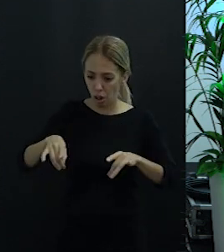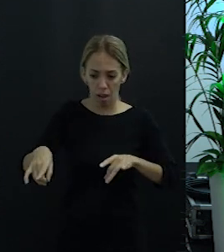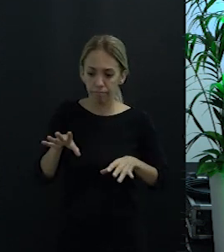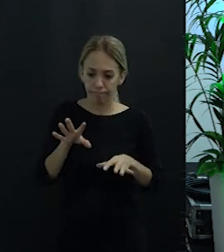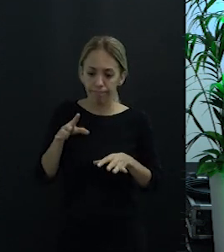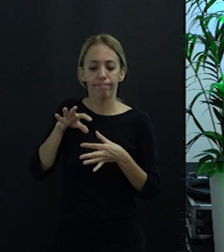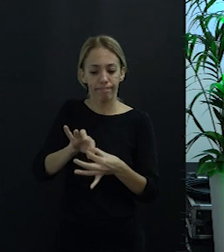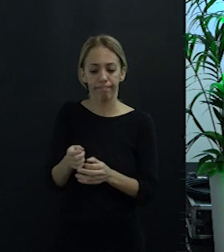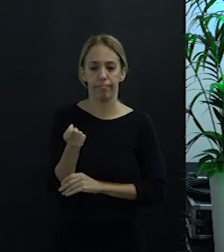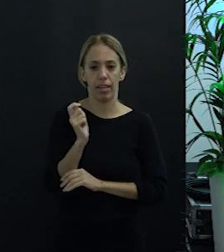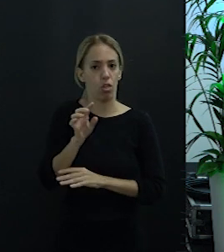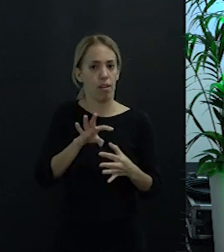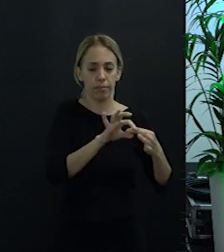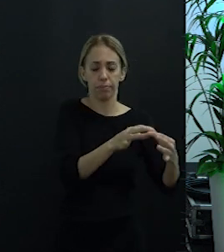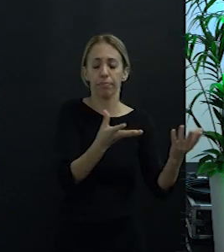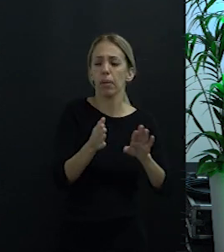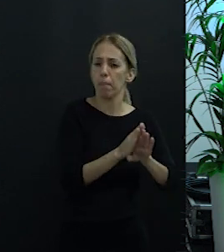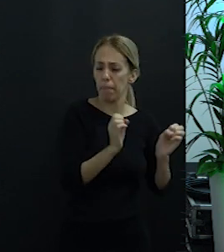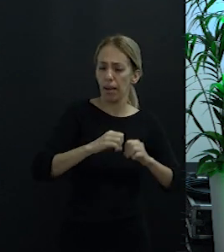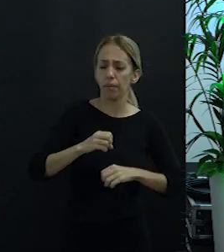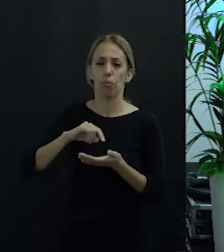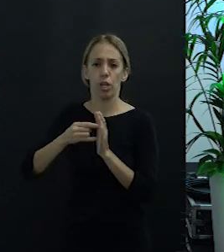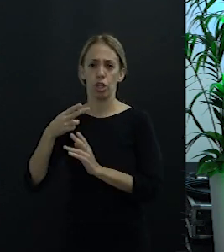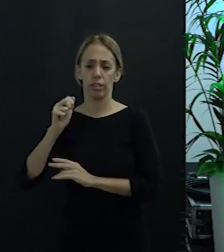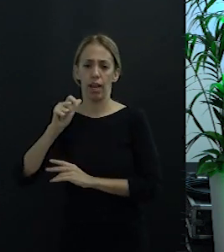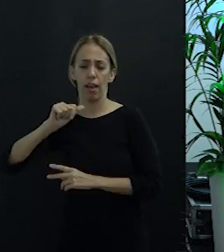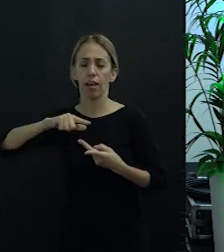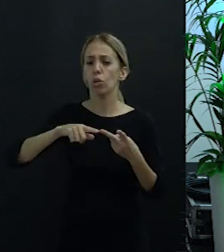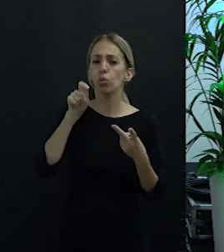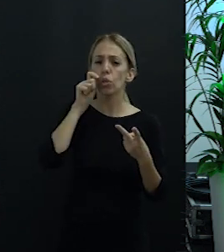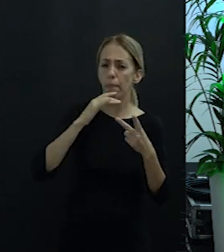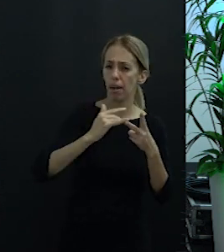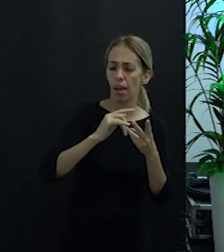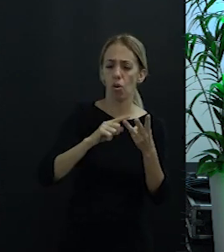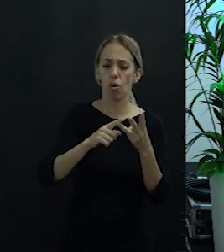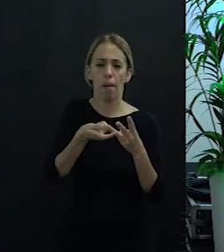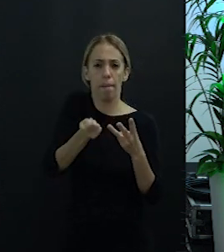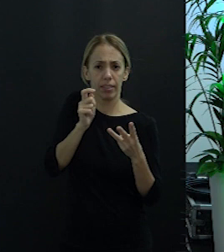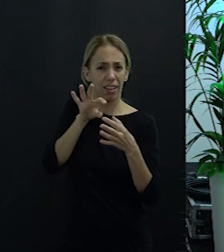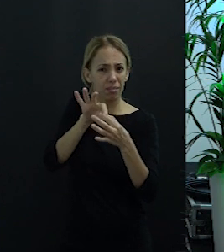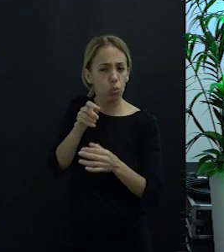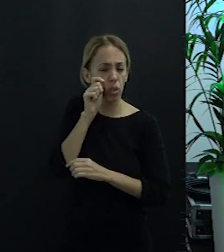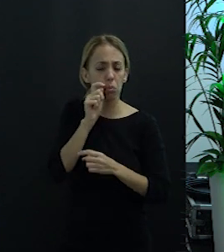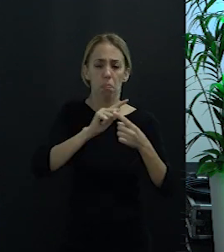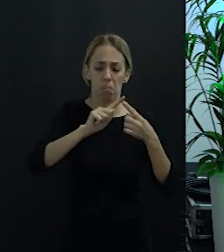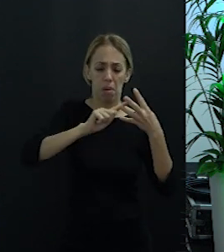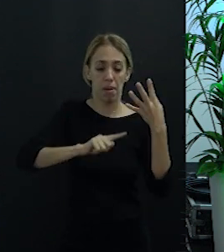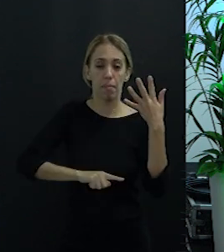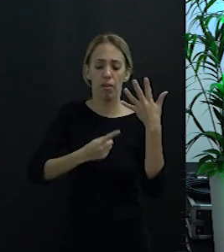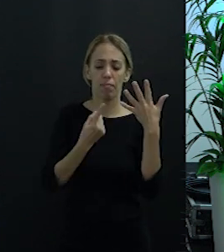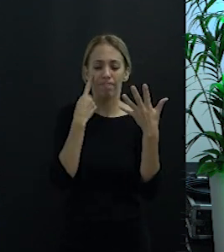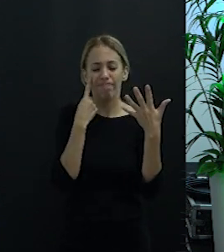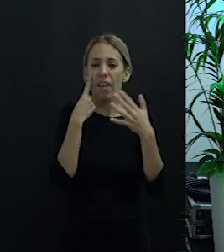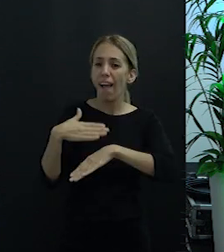dijimos, bueno, pues ya tenemos formación en turismo marinero, en pescaturismo, la chalana, pero nos quedaba la base